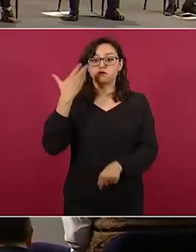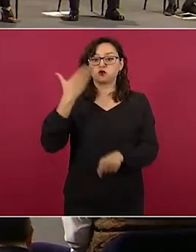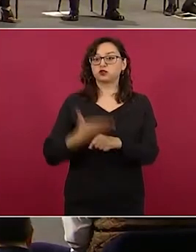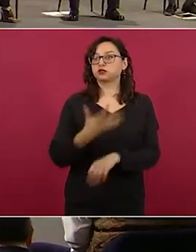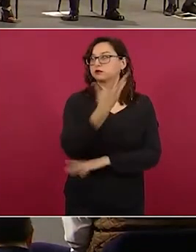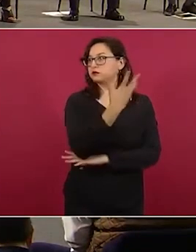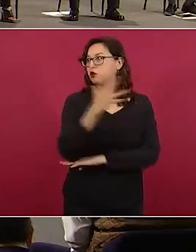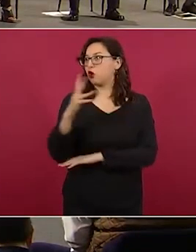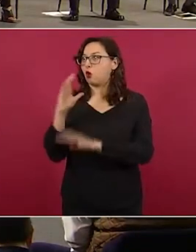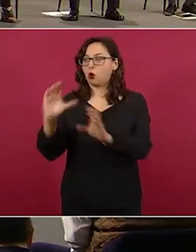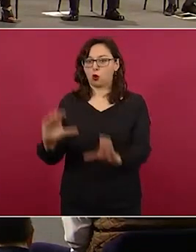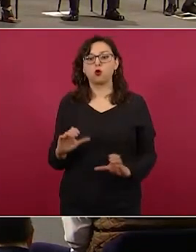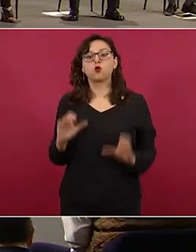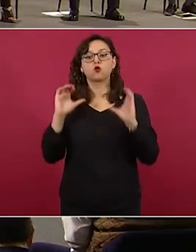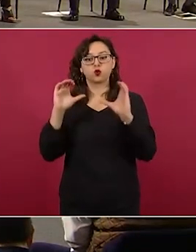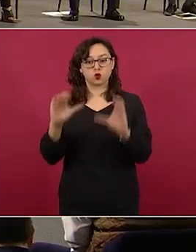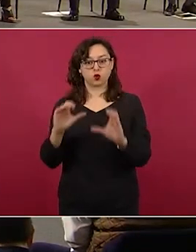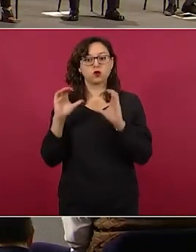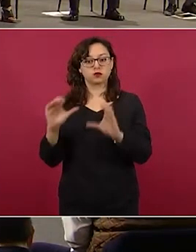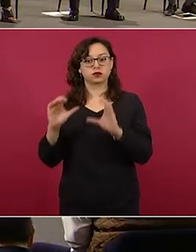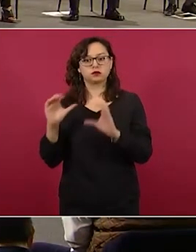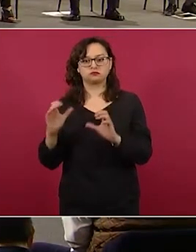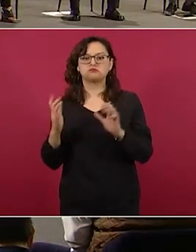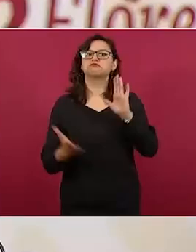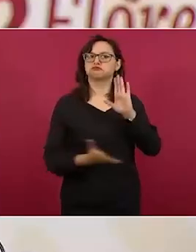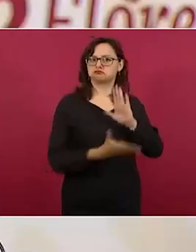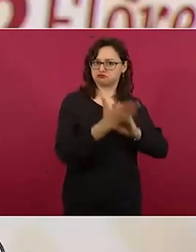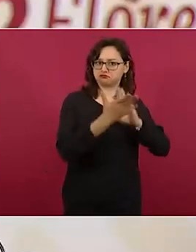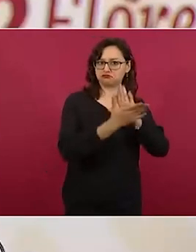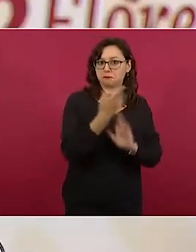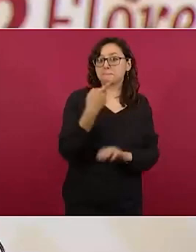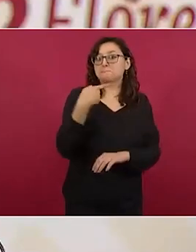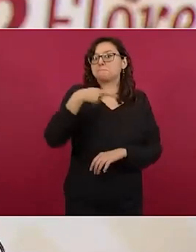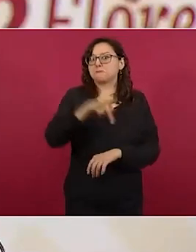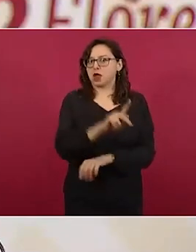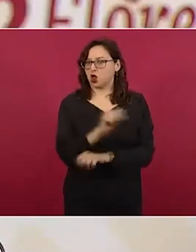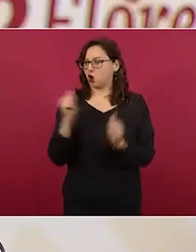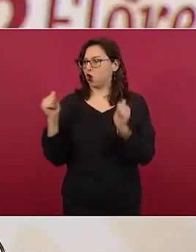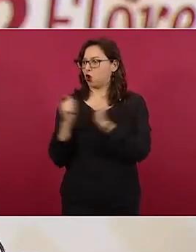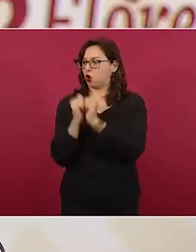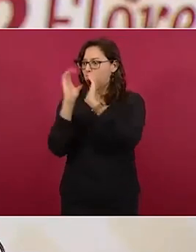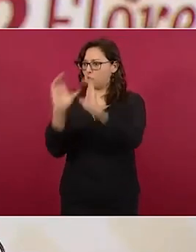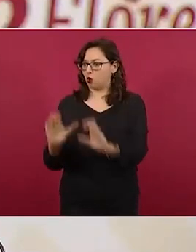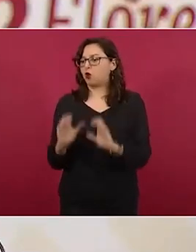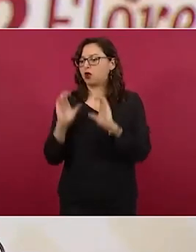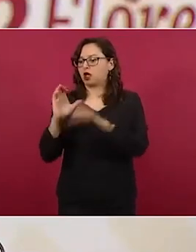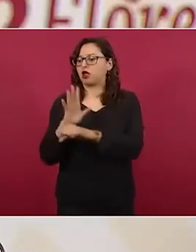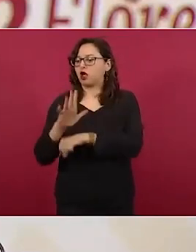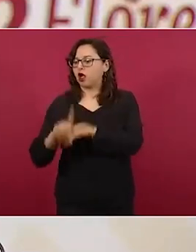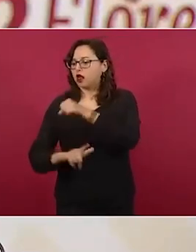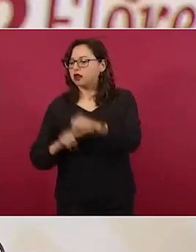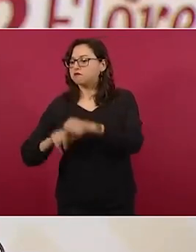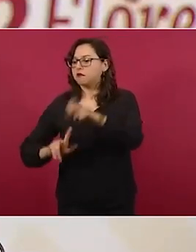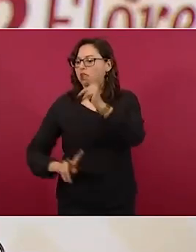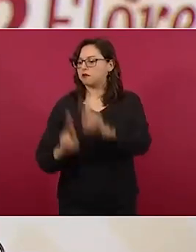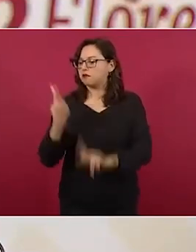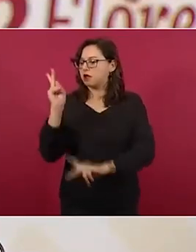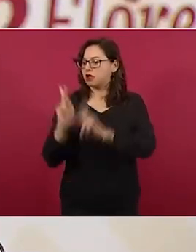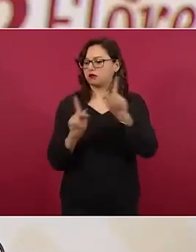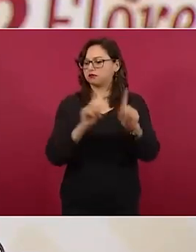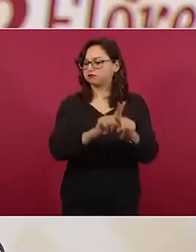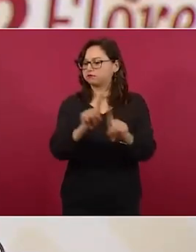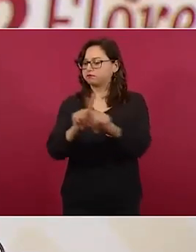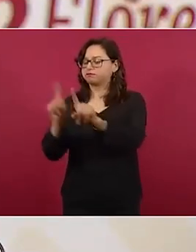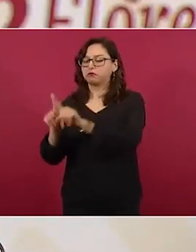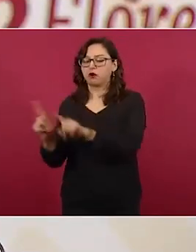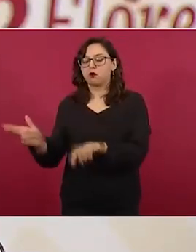mediante acciones concretas durante los trabajos de construcción para el cuidado y preservación de la flora y fauna y demás recursos naturales